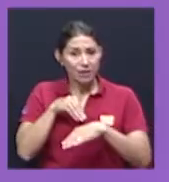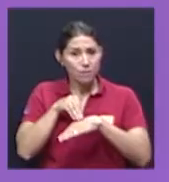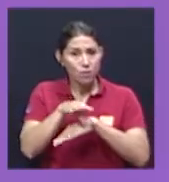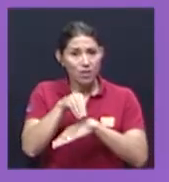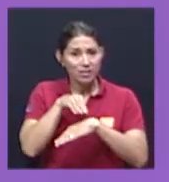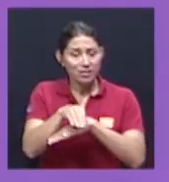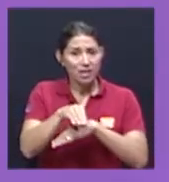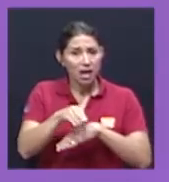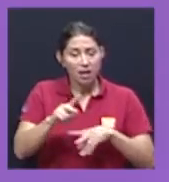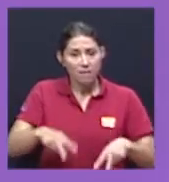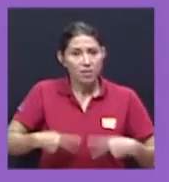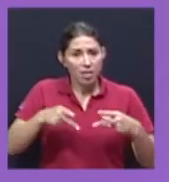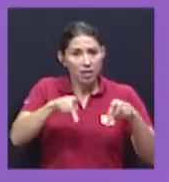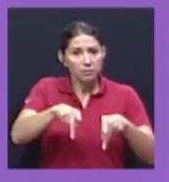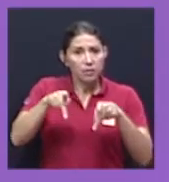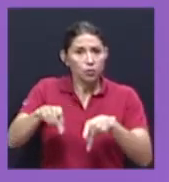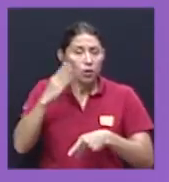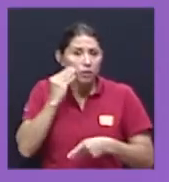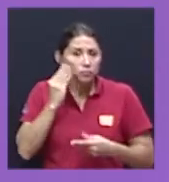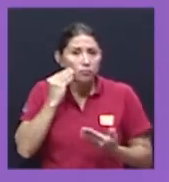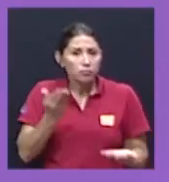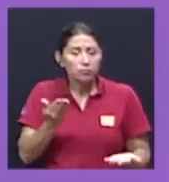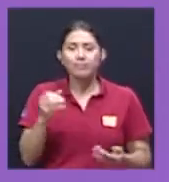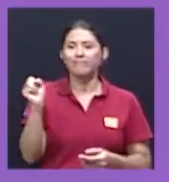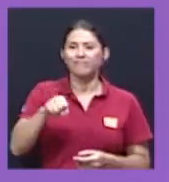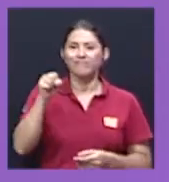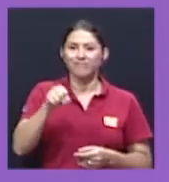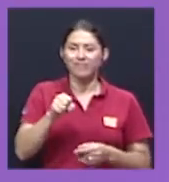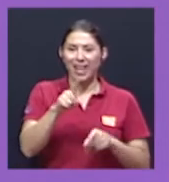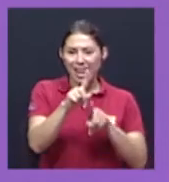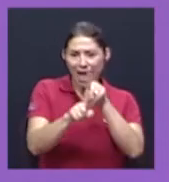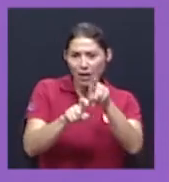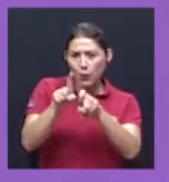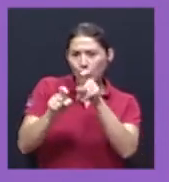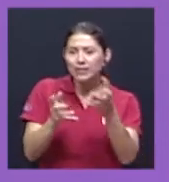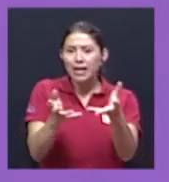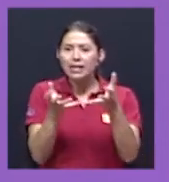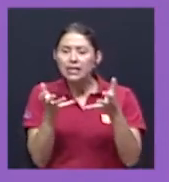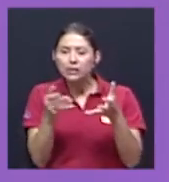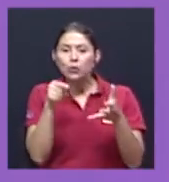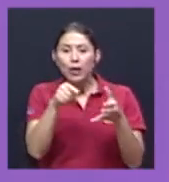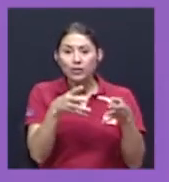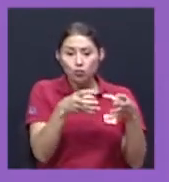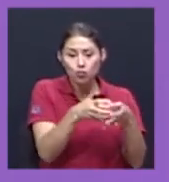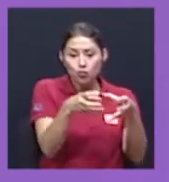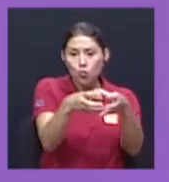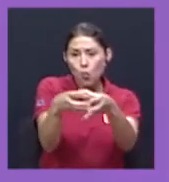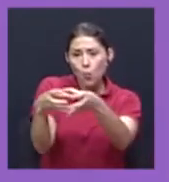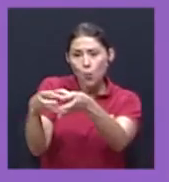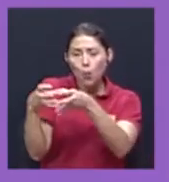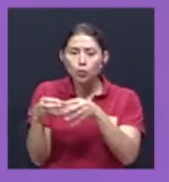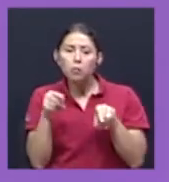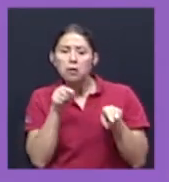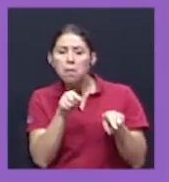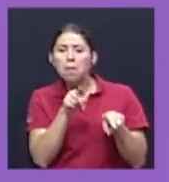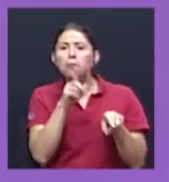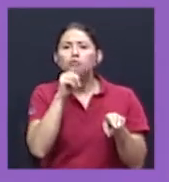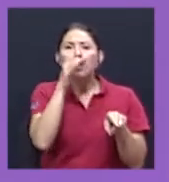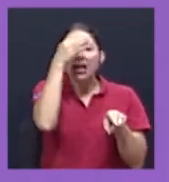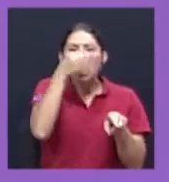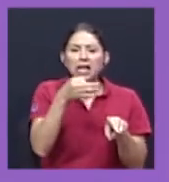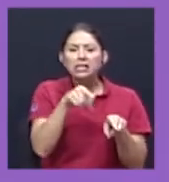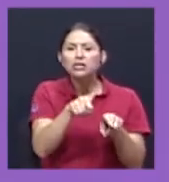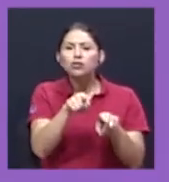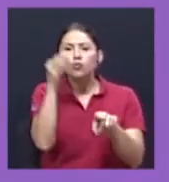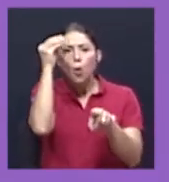la idea bueno la encuesta verdad buscó medir también los grupos focales posiciones y creencias de la gente en